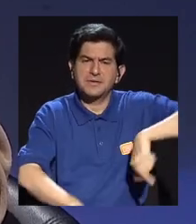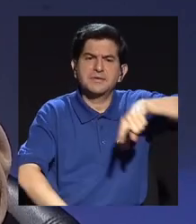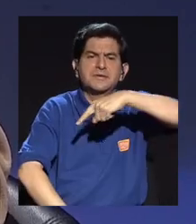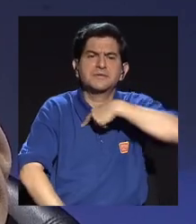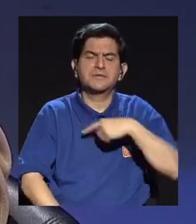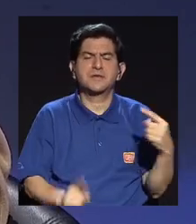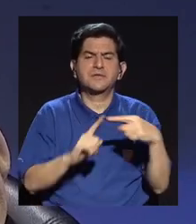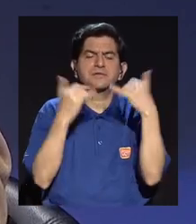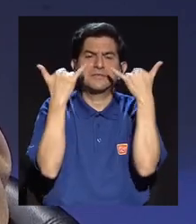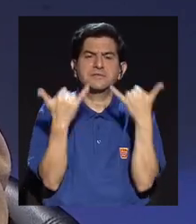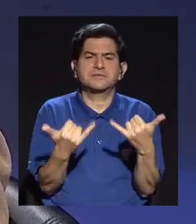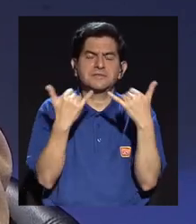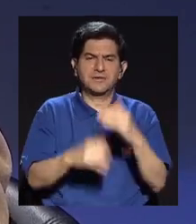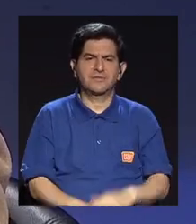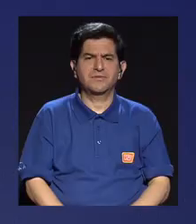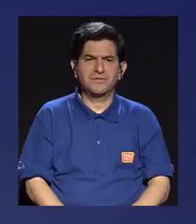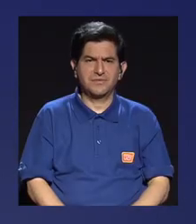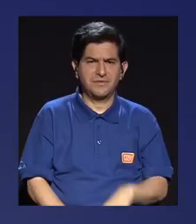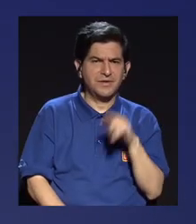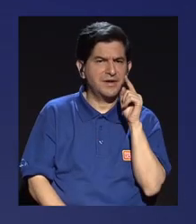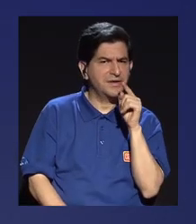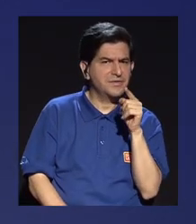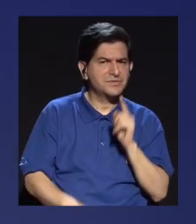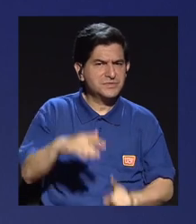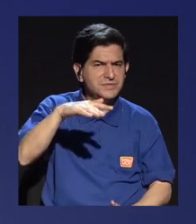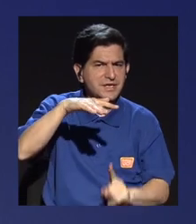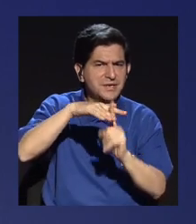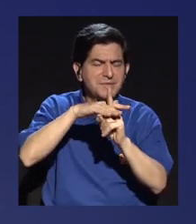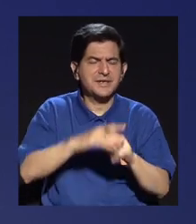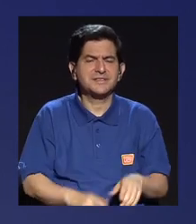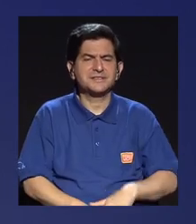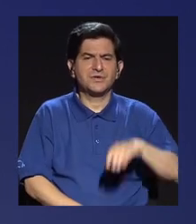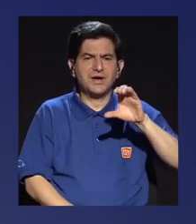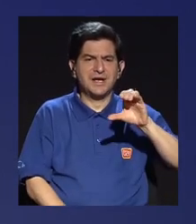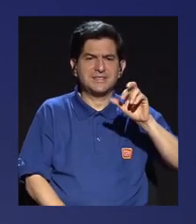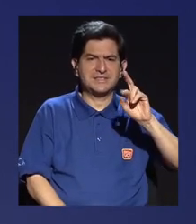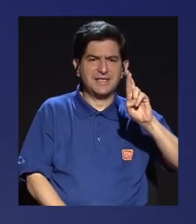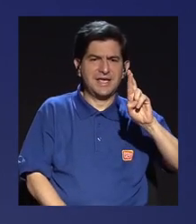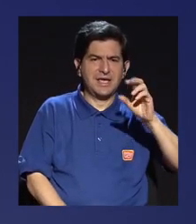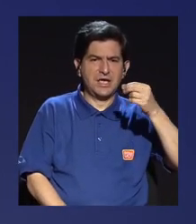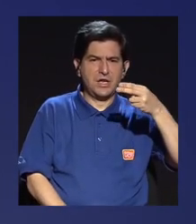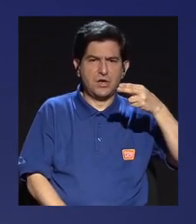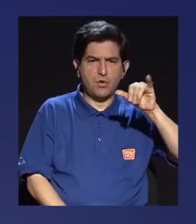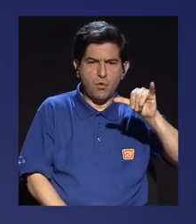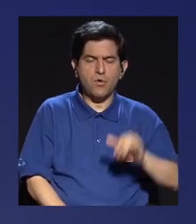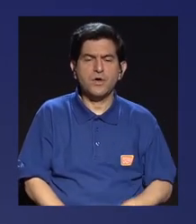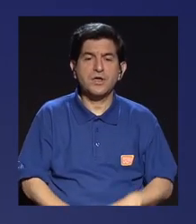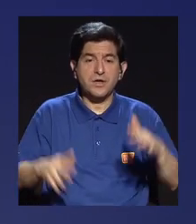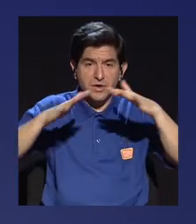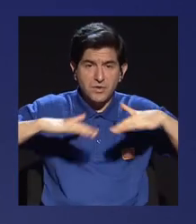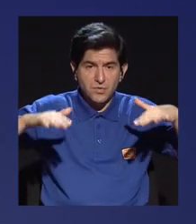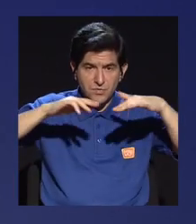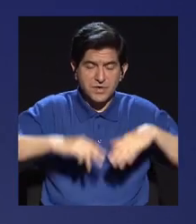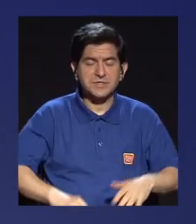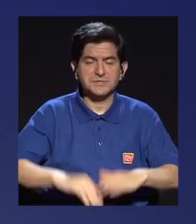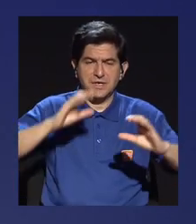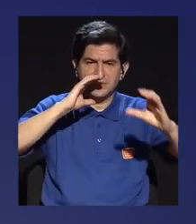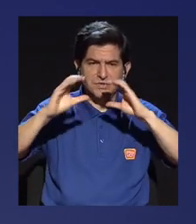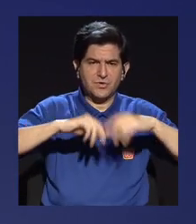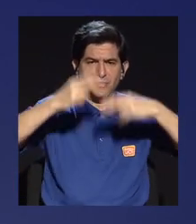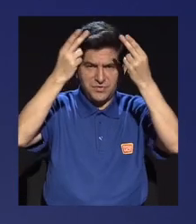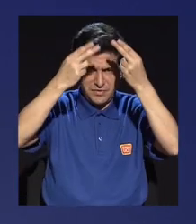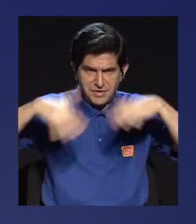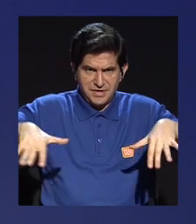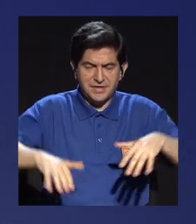llegar hasta donde estamos hoy. ¿Cómo fue su llegada a ser hoy como medio de comunicación nativo digital y sobre todo